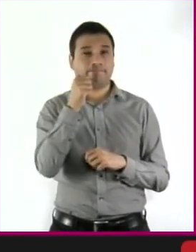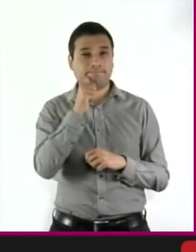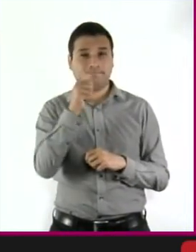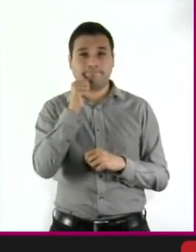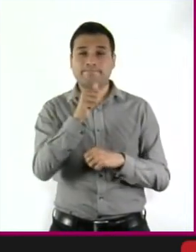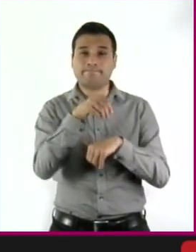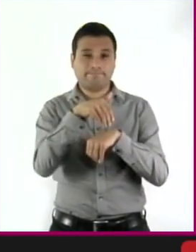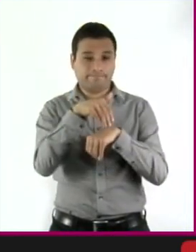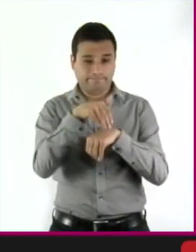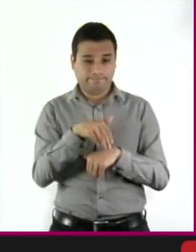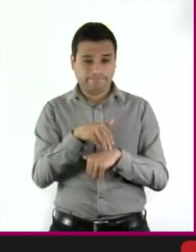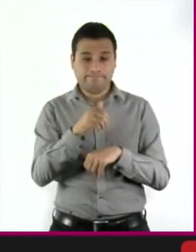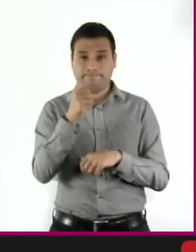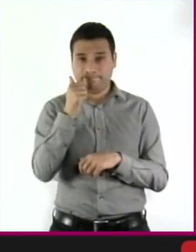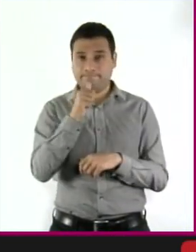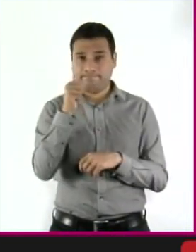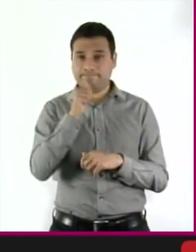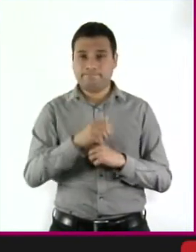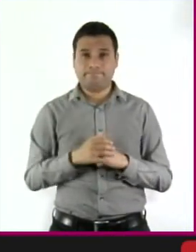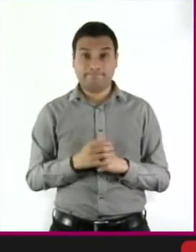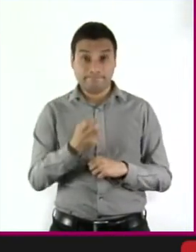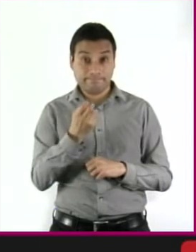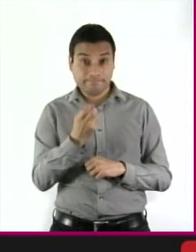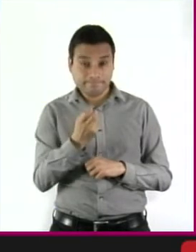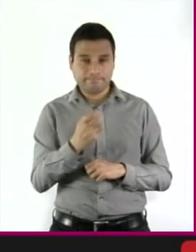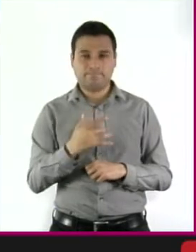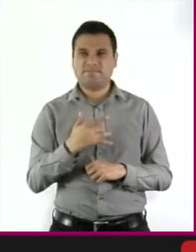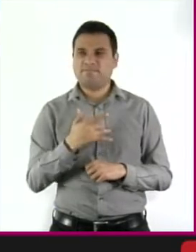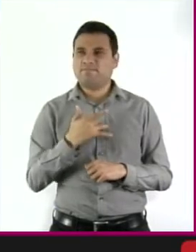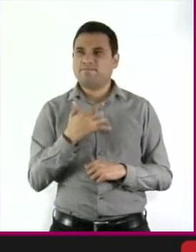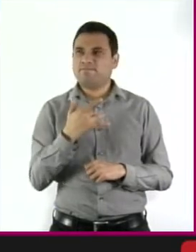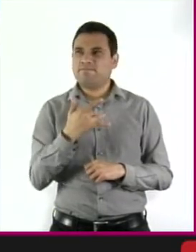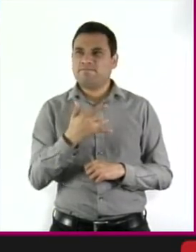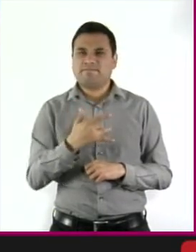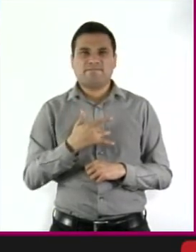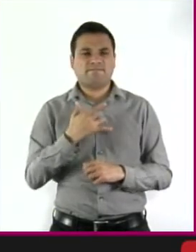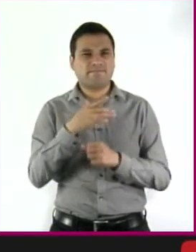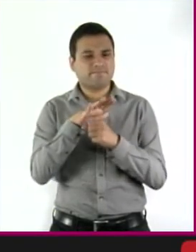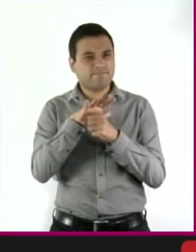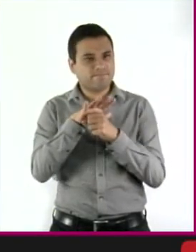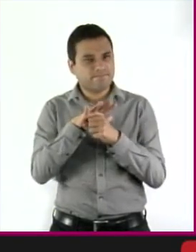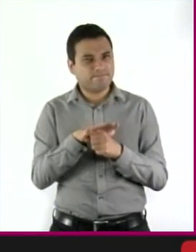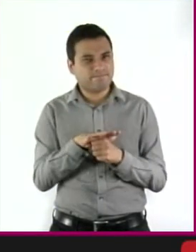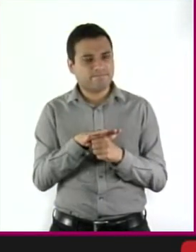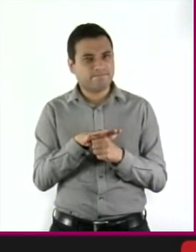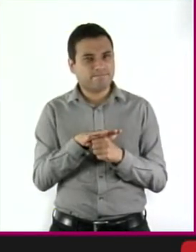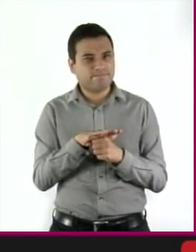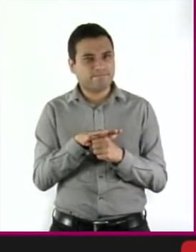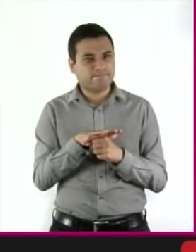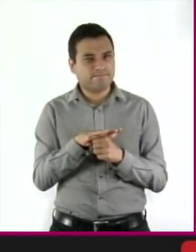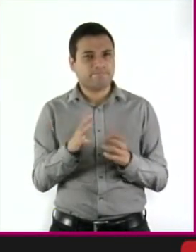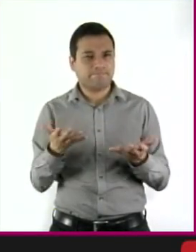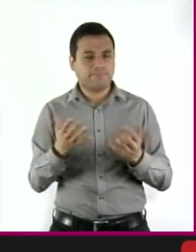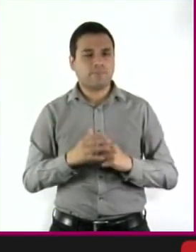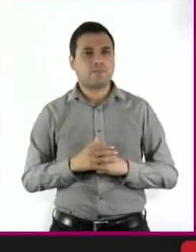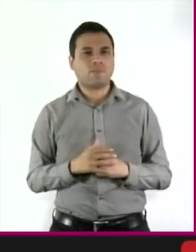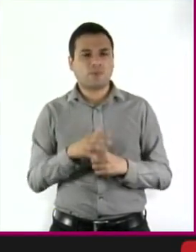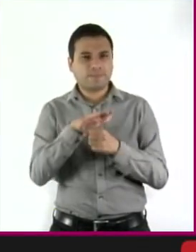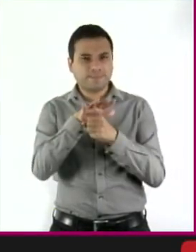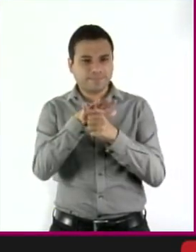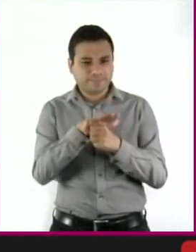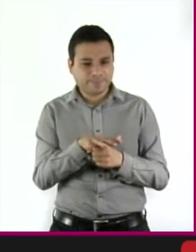Emiliano, y esto le produce una fuerte sensación de opresión. Para liberar esta carga,